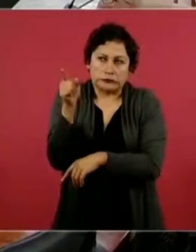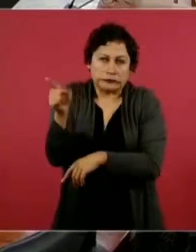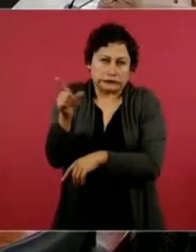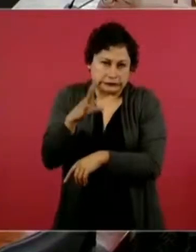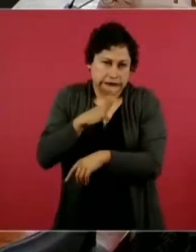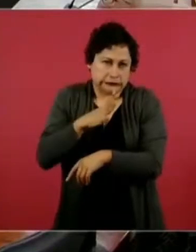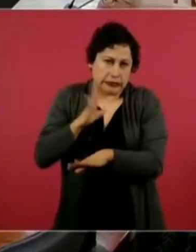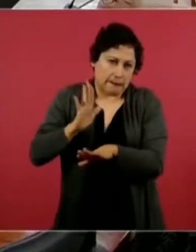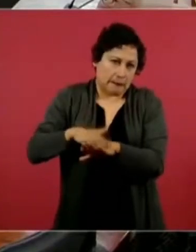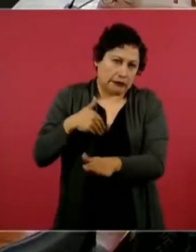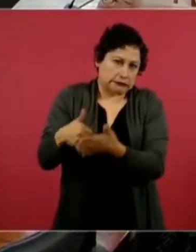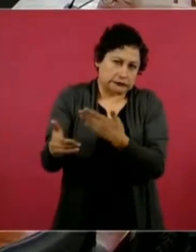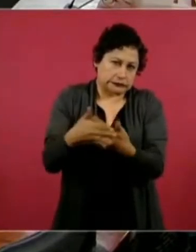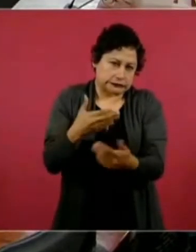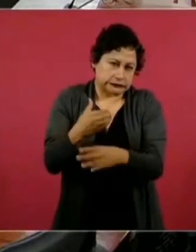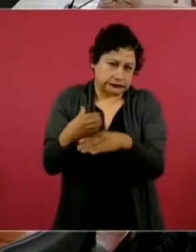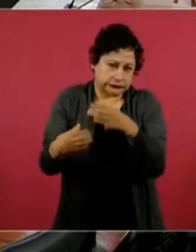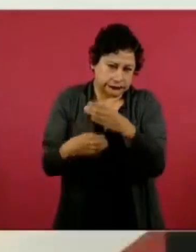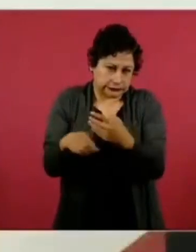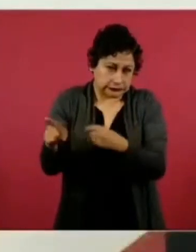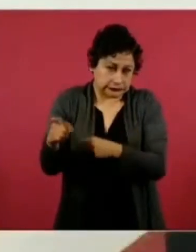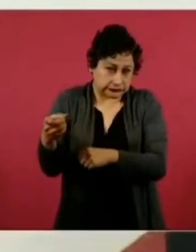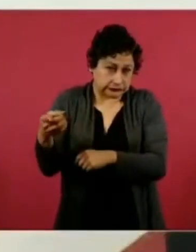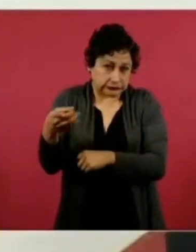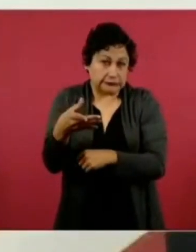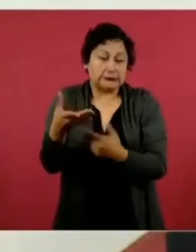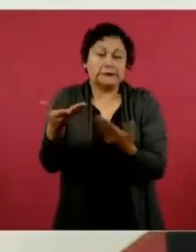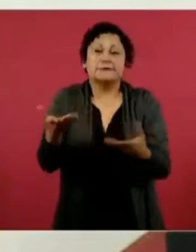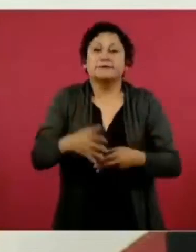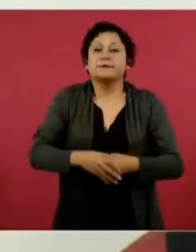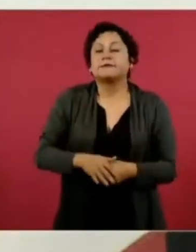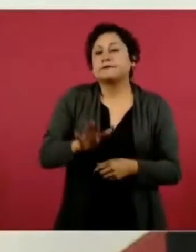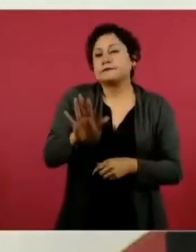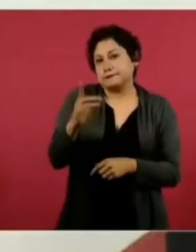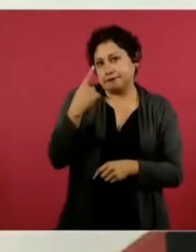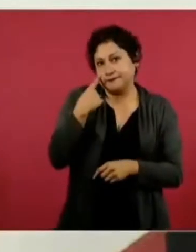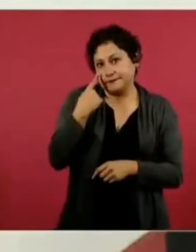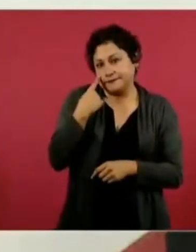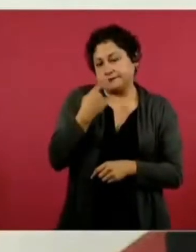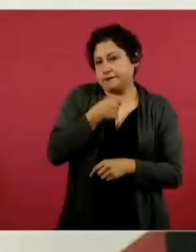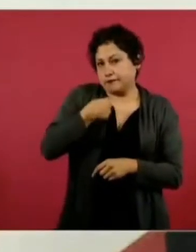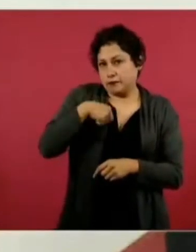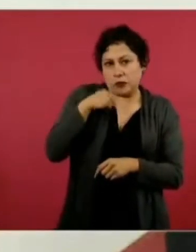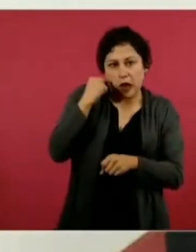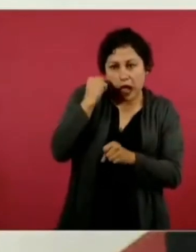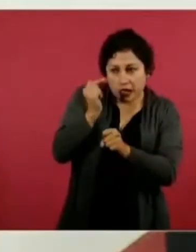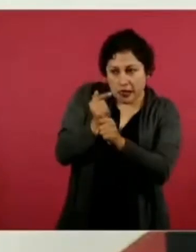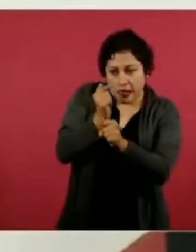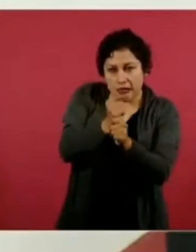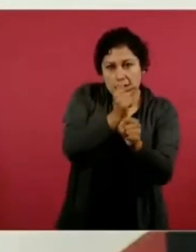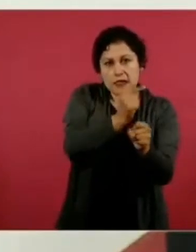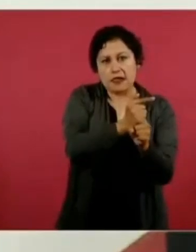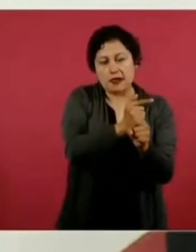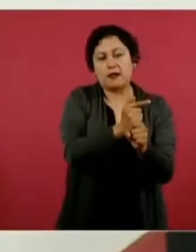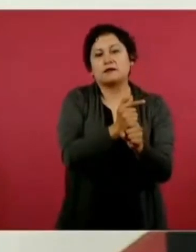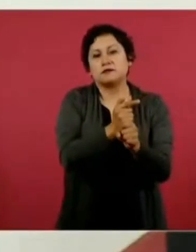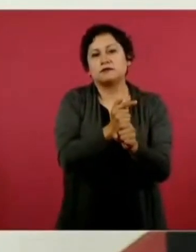delictivas que más hemos identificado que tienen esta capacidad son